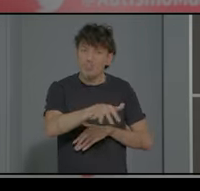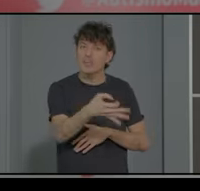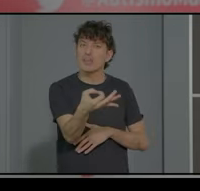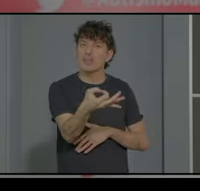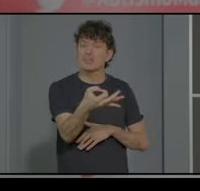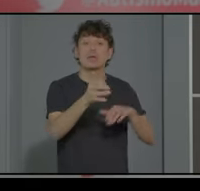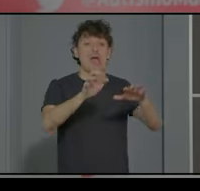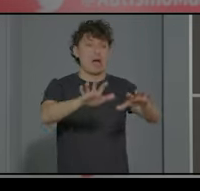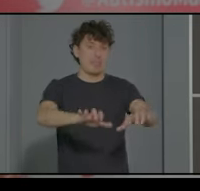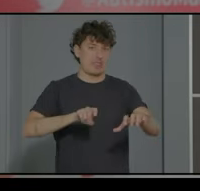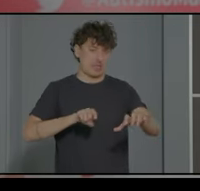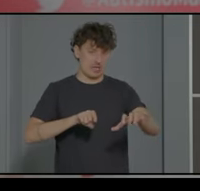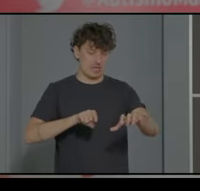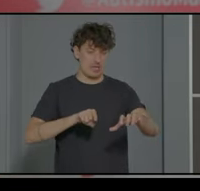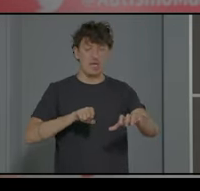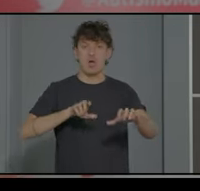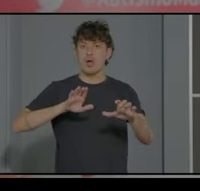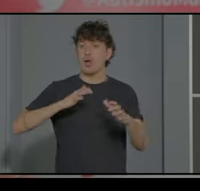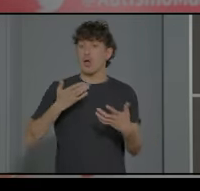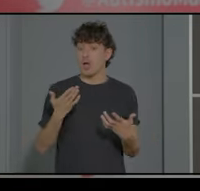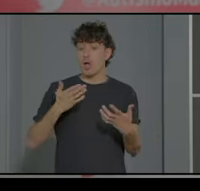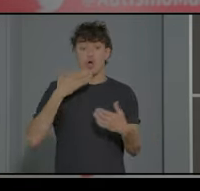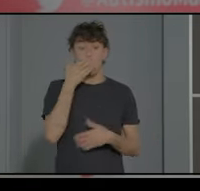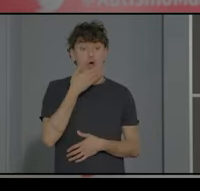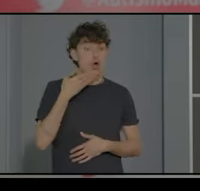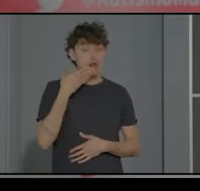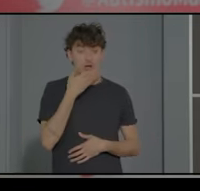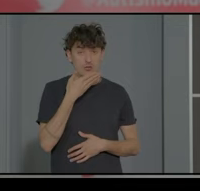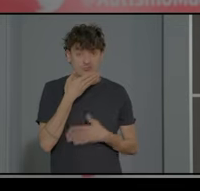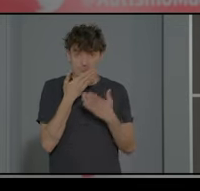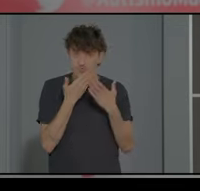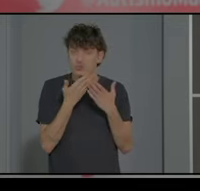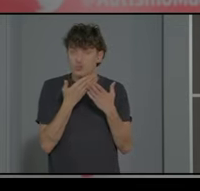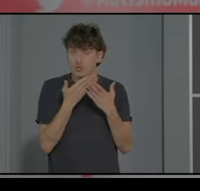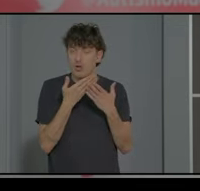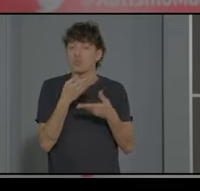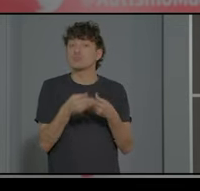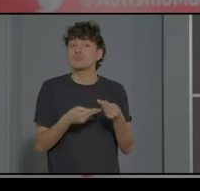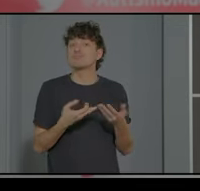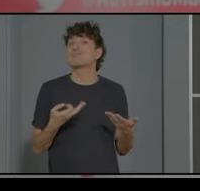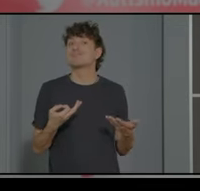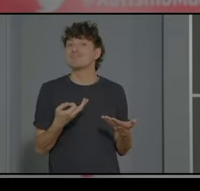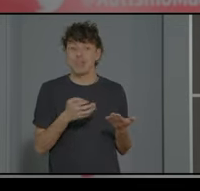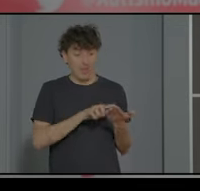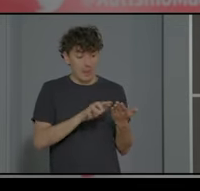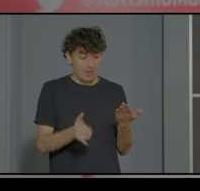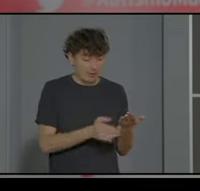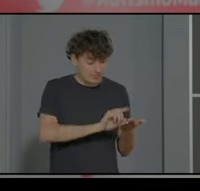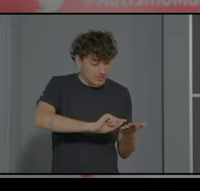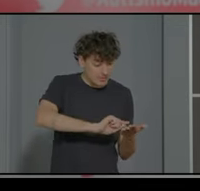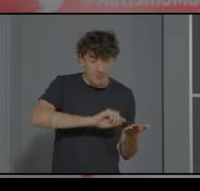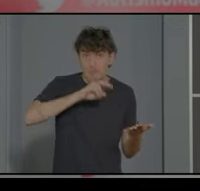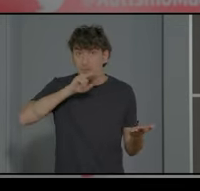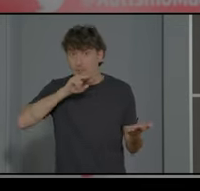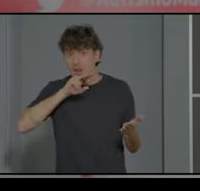aprendizaje porque últimas noticias en los coles se estudia con lenguaje escrito y verbal y el ritmo